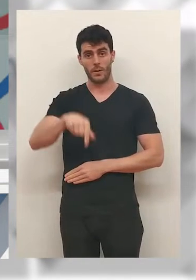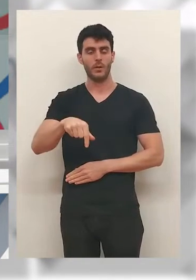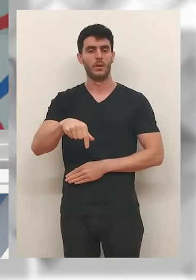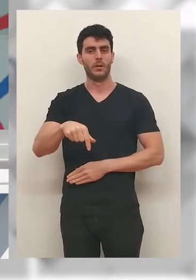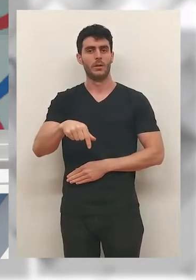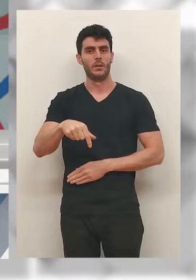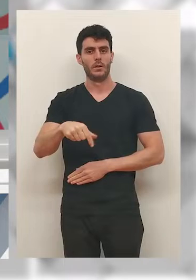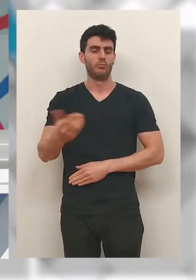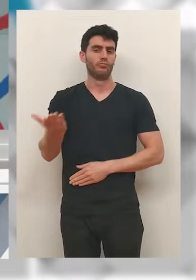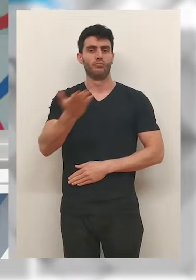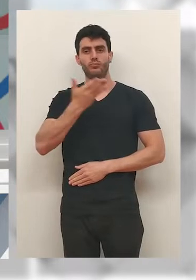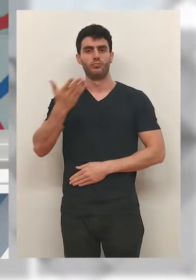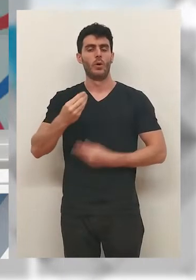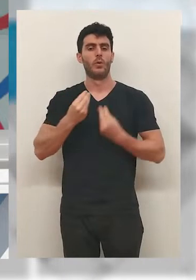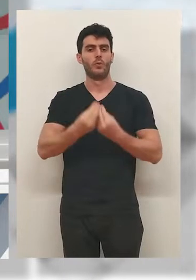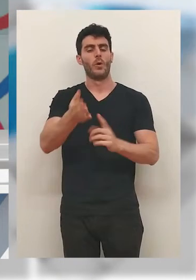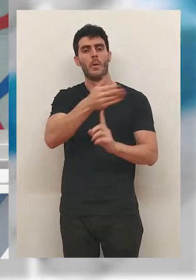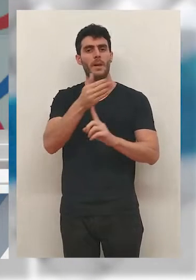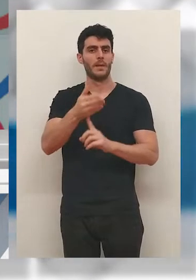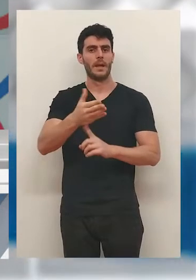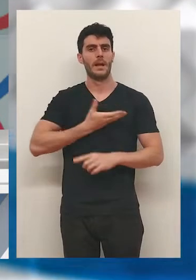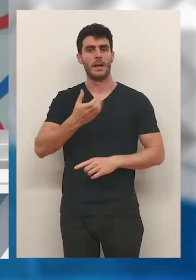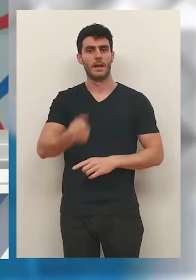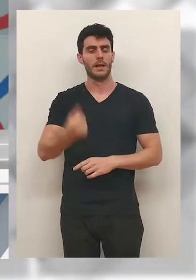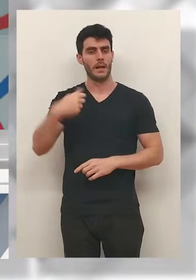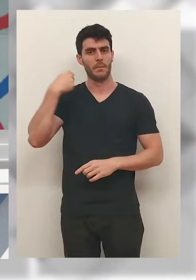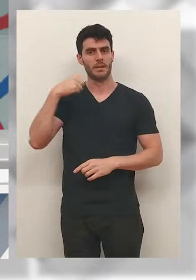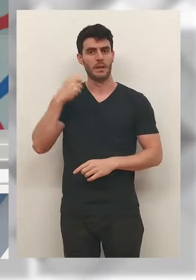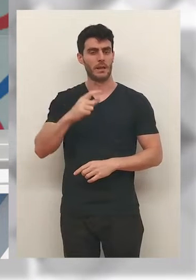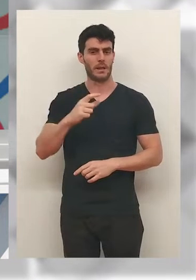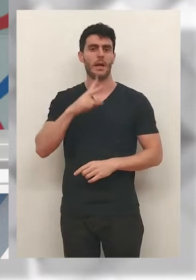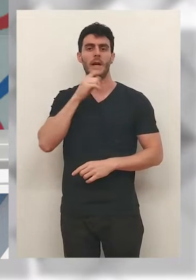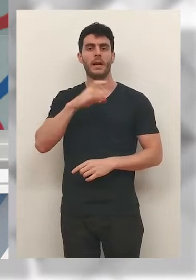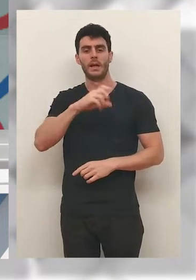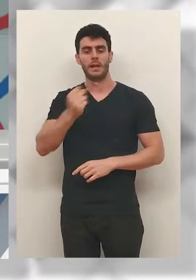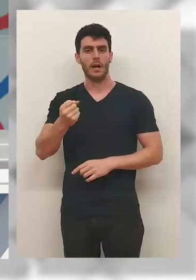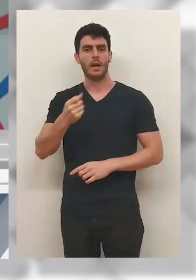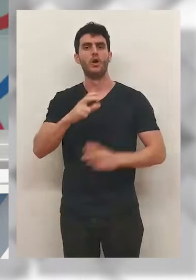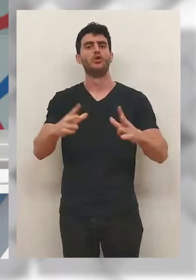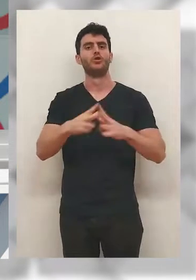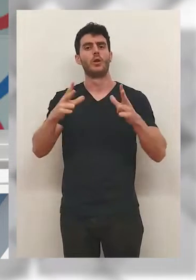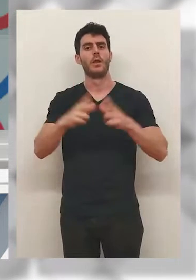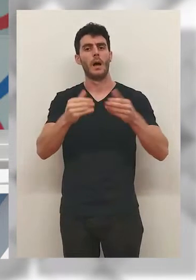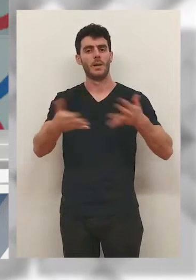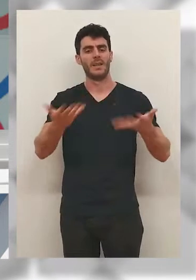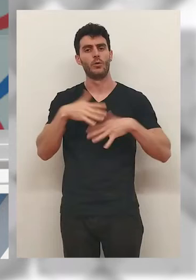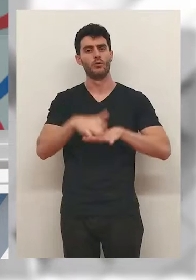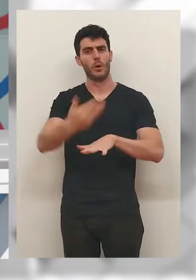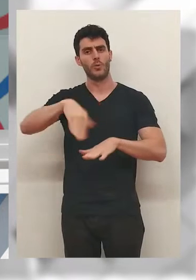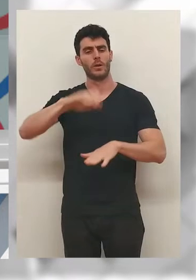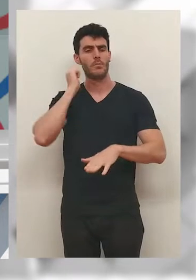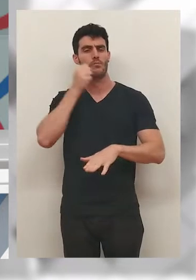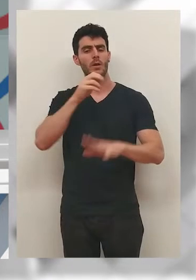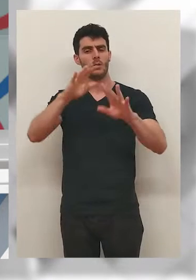Rafael Azcona. Pero hoy, con cierta solemnidad junto al despliegue de la bandera, el alcalde y el presidente de Gilda han destacado los valores de una sociedad